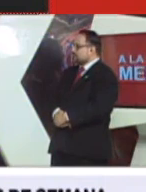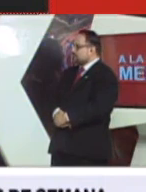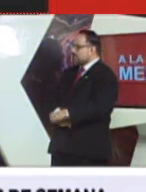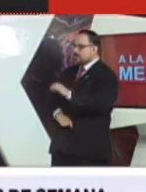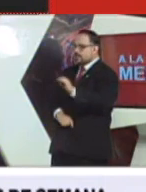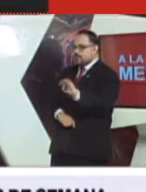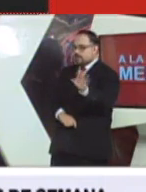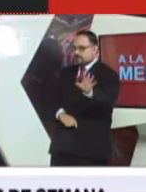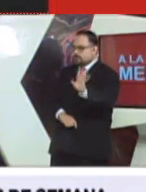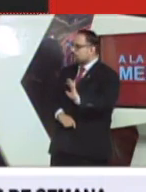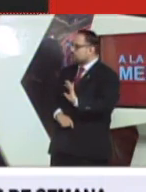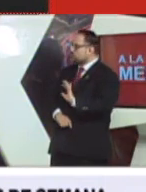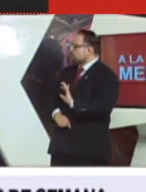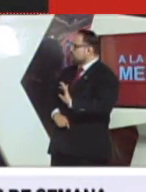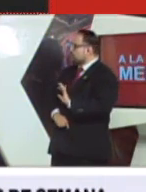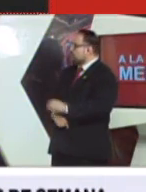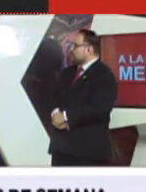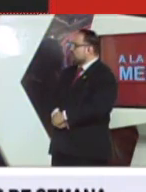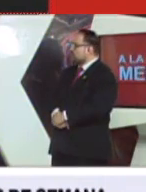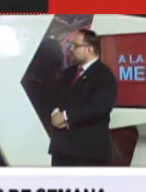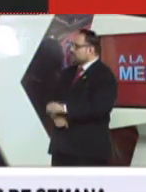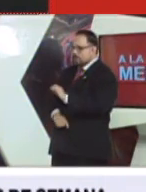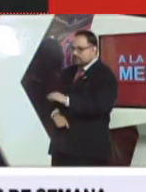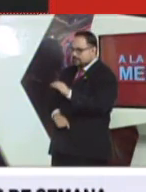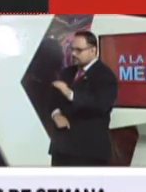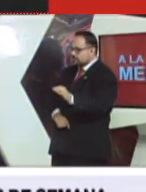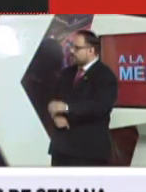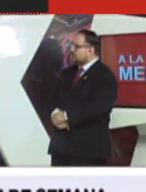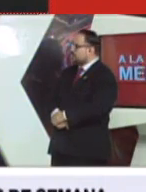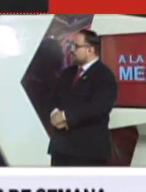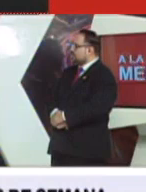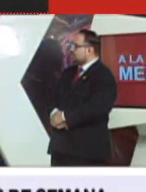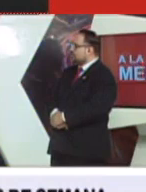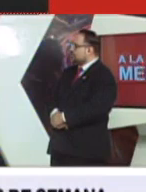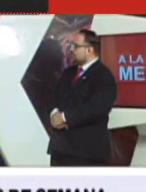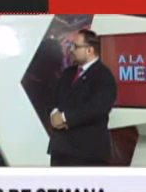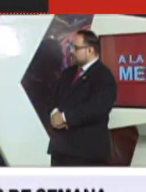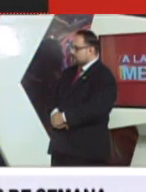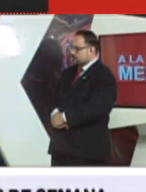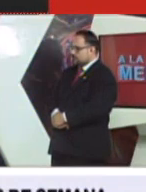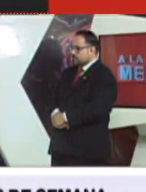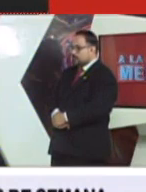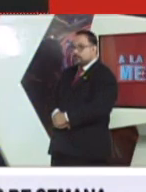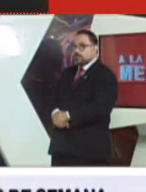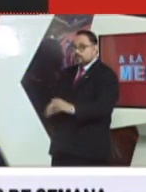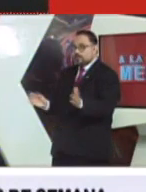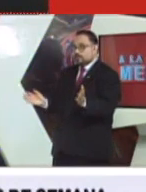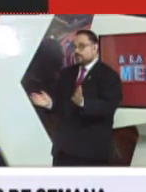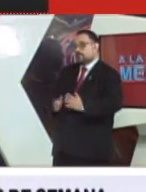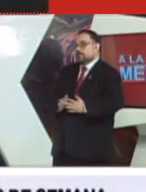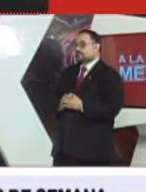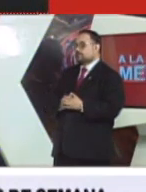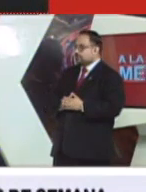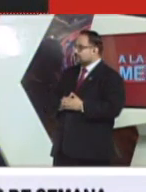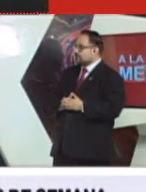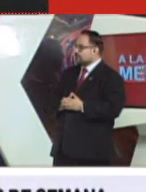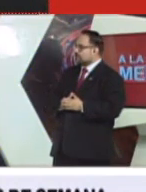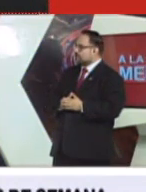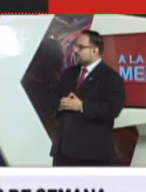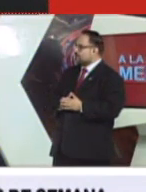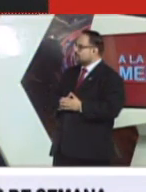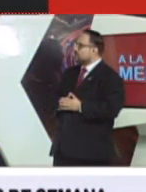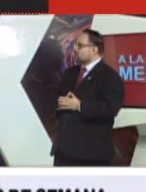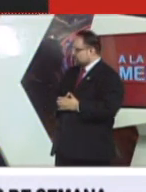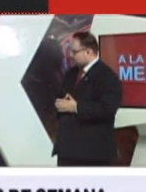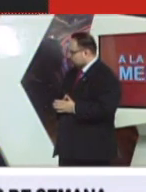porque precisamente cada vez que ponemos un pie en la calle estamos ya en grave riesgo, ¿verdad? Y llevar ese COVID-19